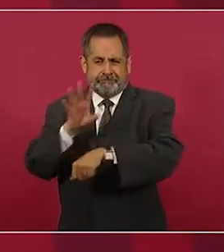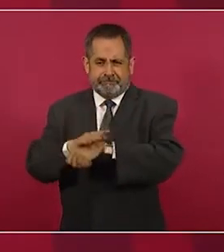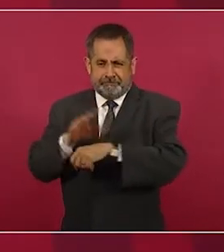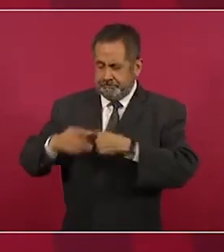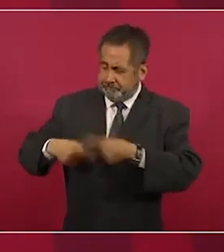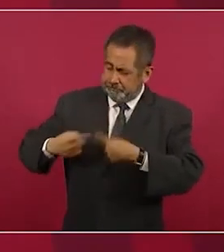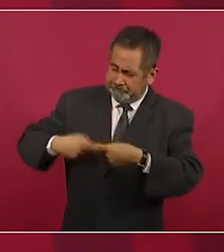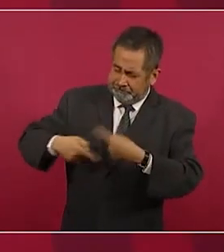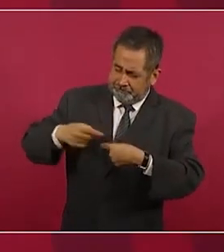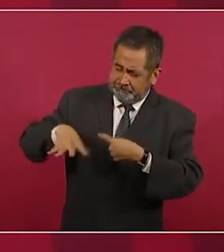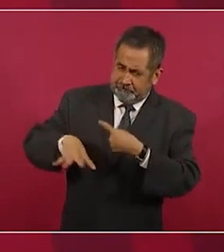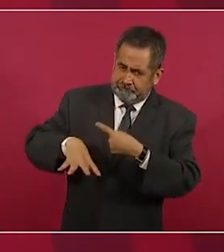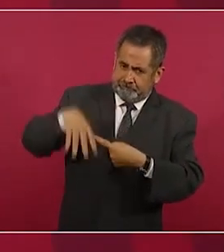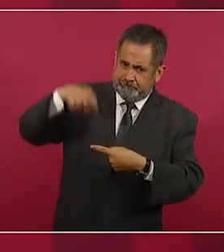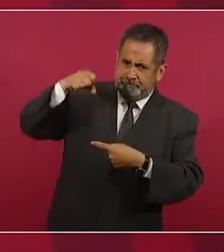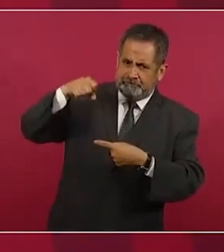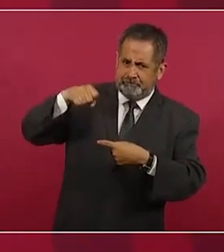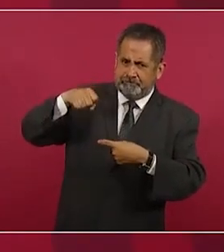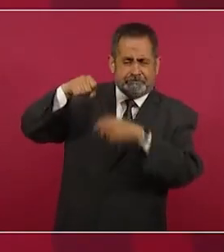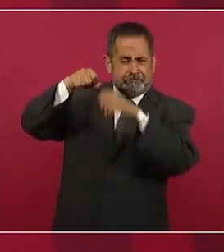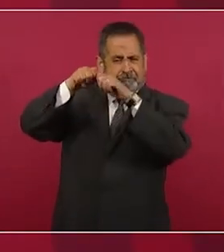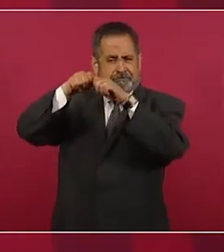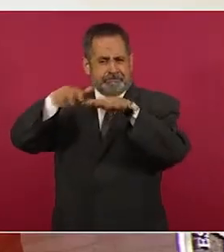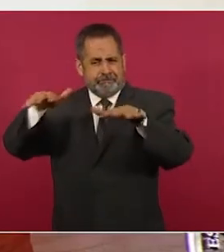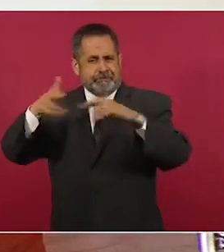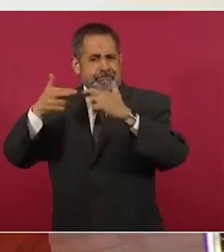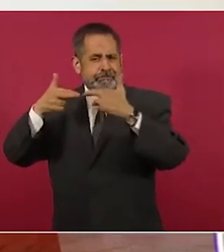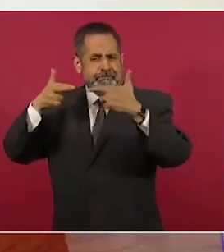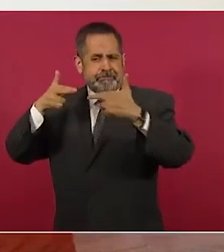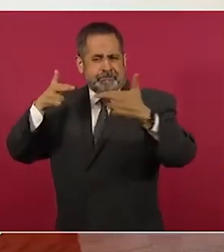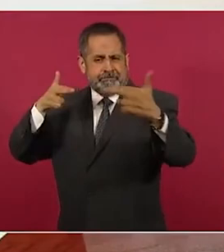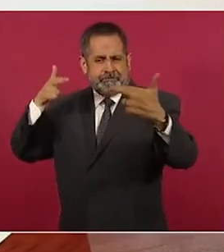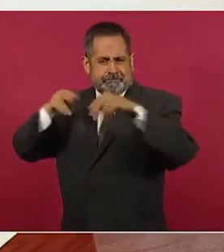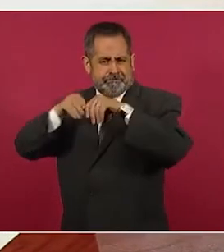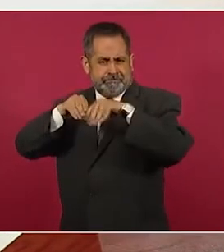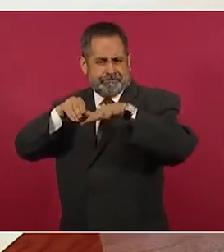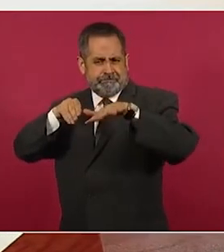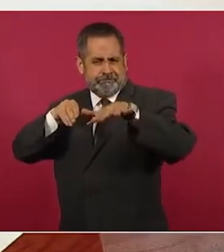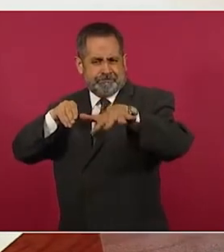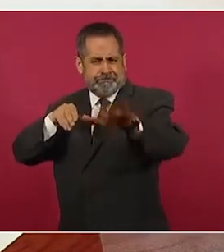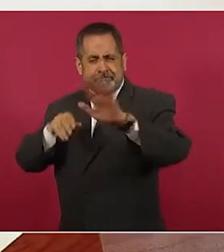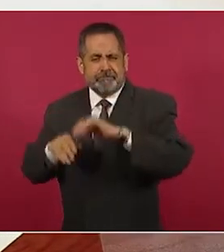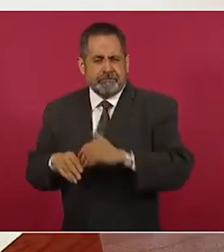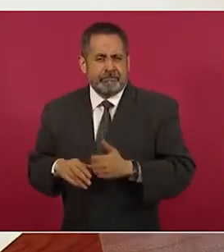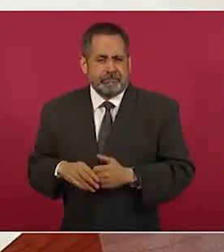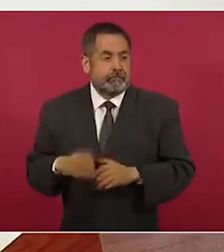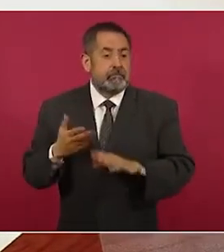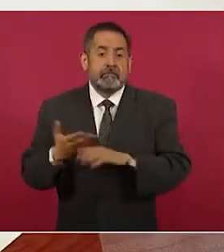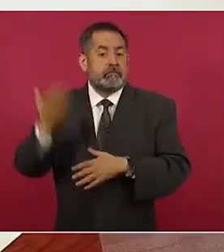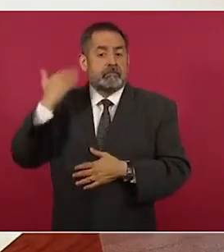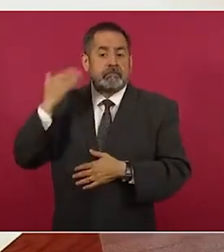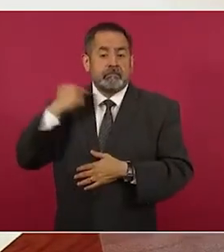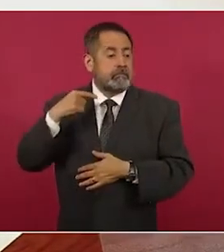la energía que se produce a la red, que no se le daba